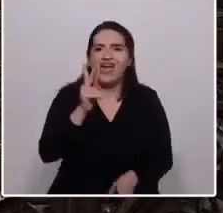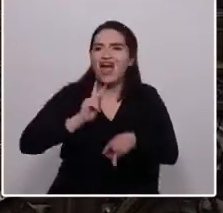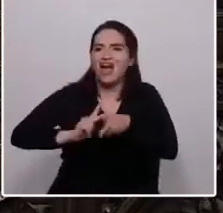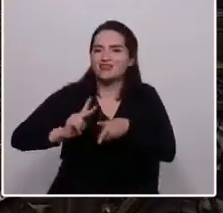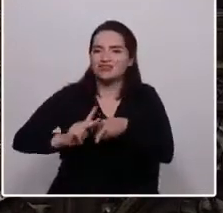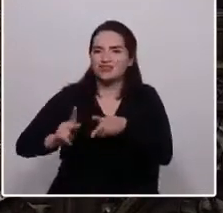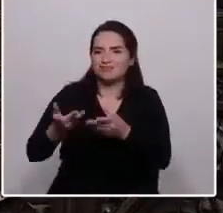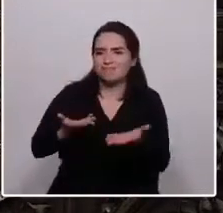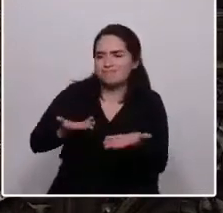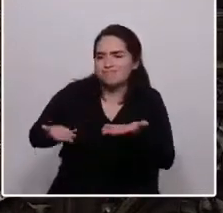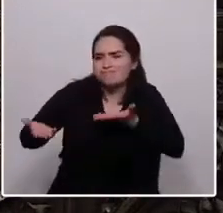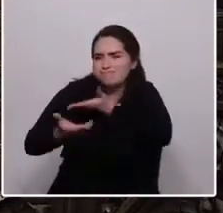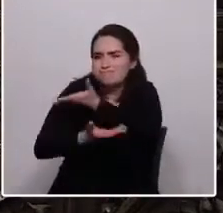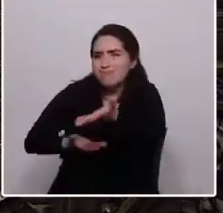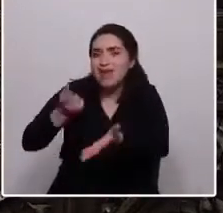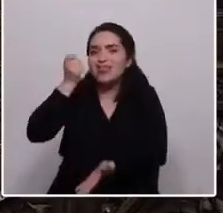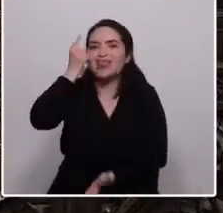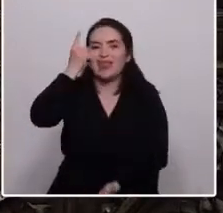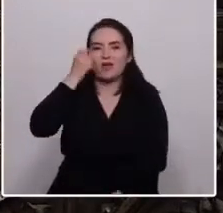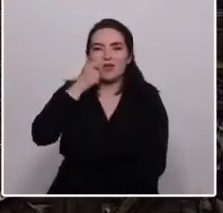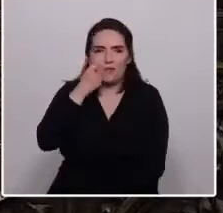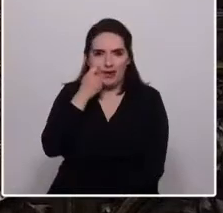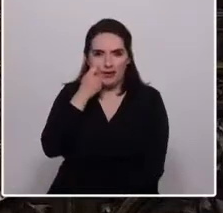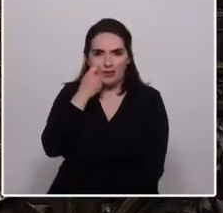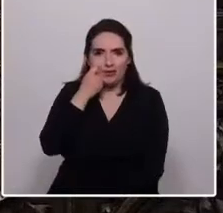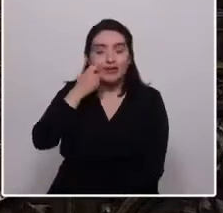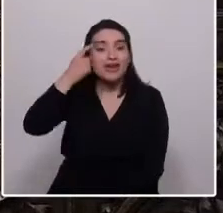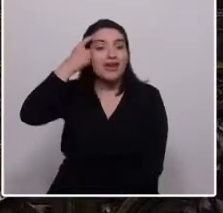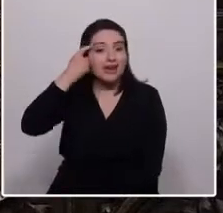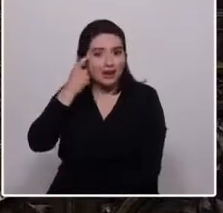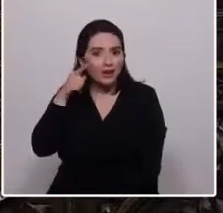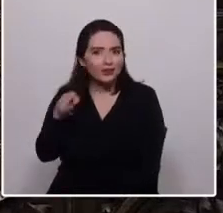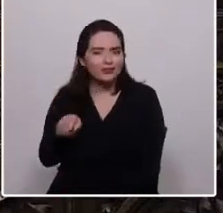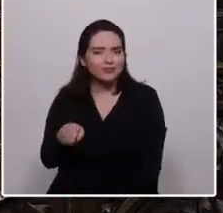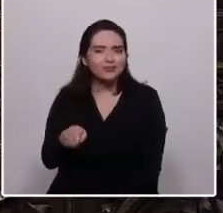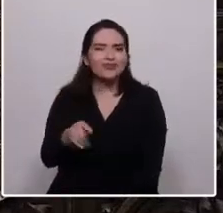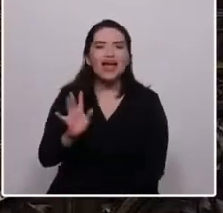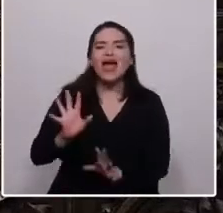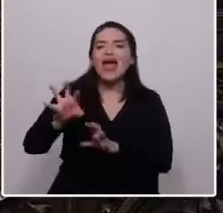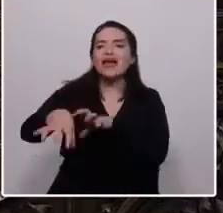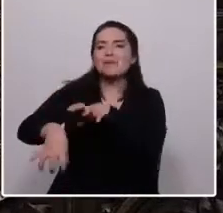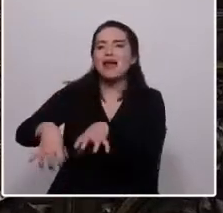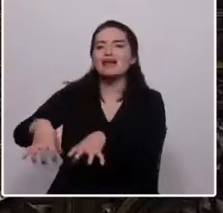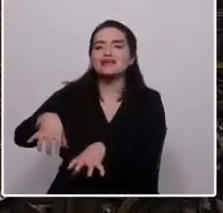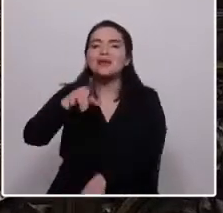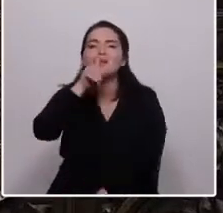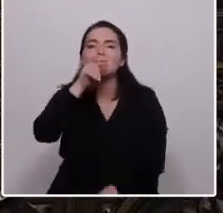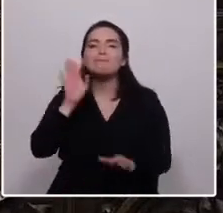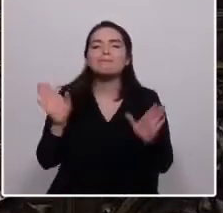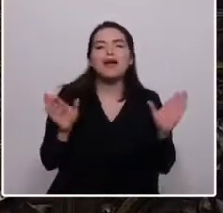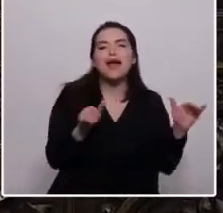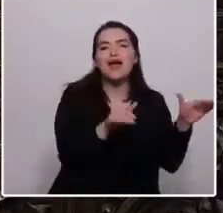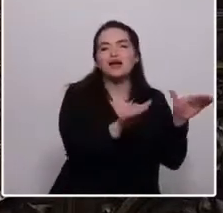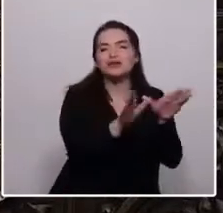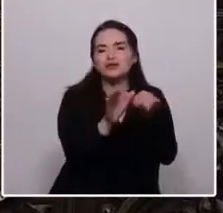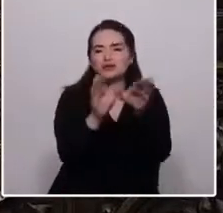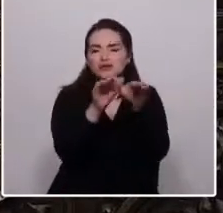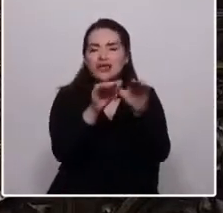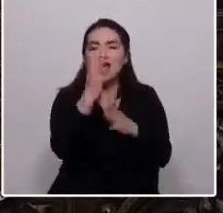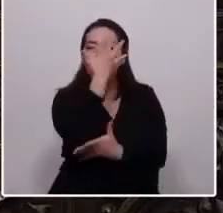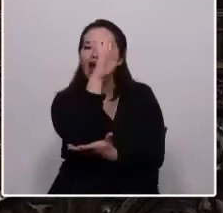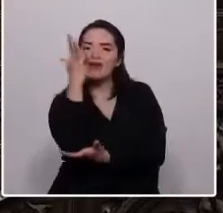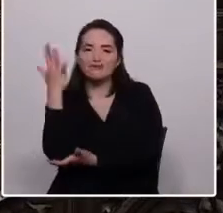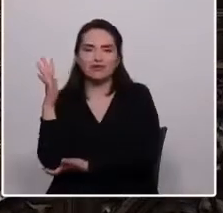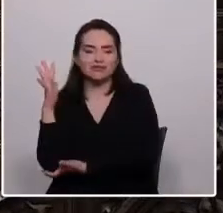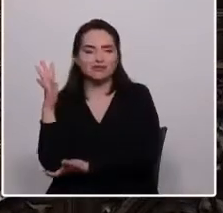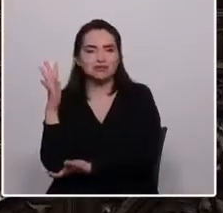entendimiento humano. Creo en el insondable lenguaje de los animales, los pájaros y los árboles. Creo en la